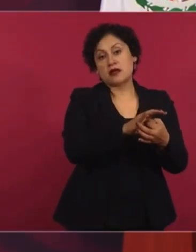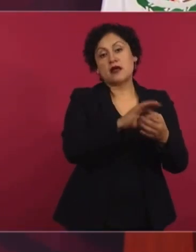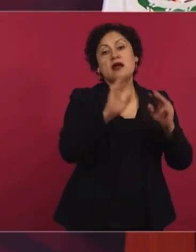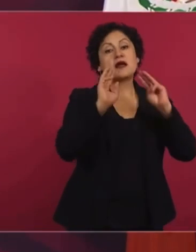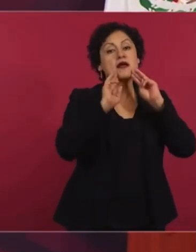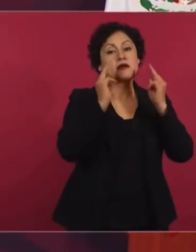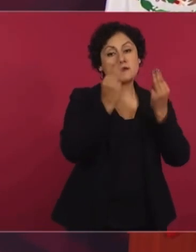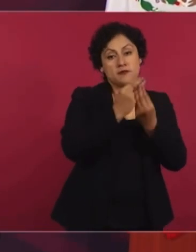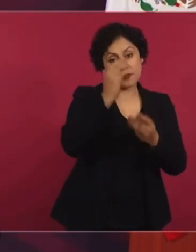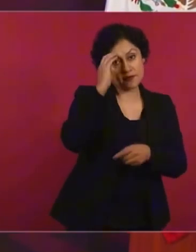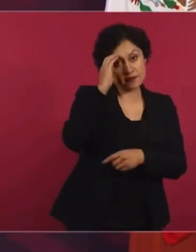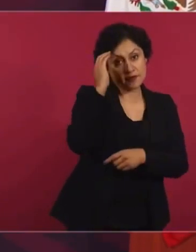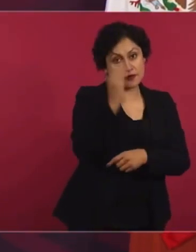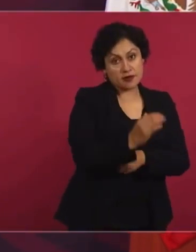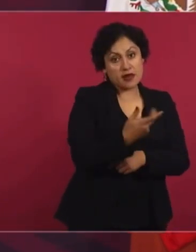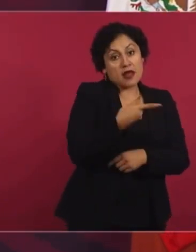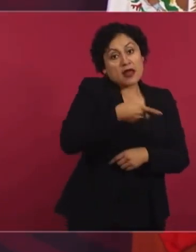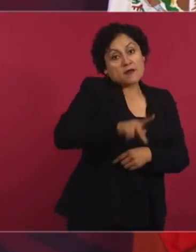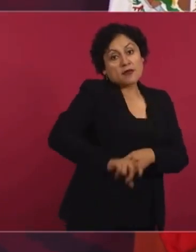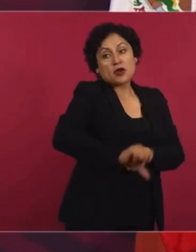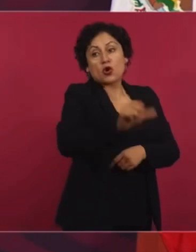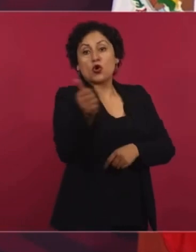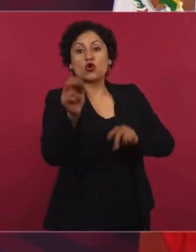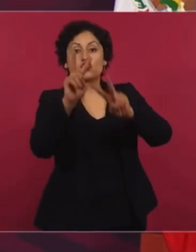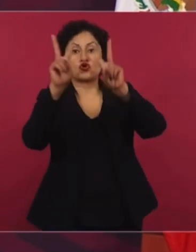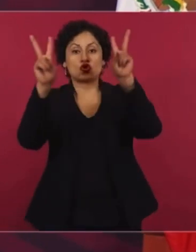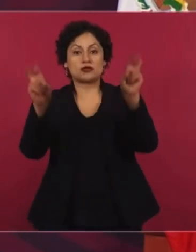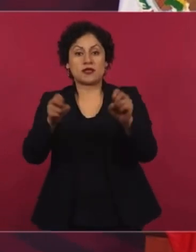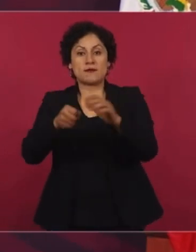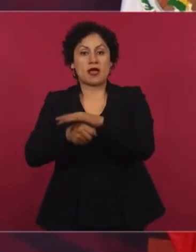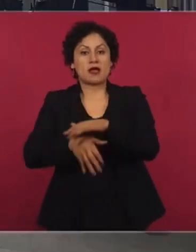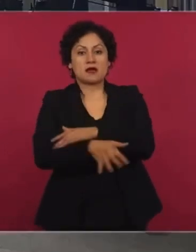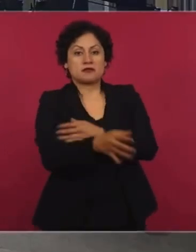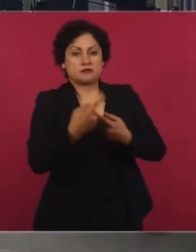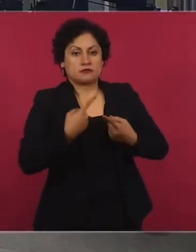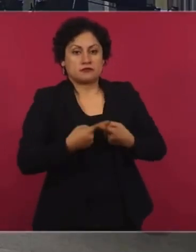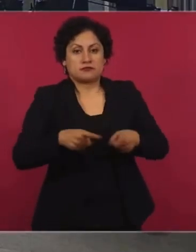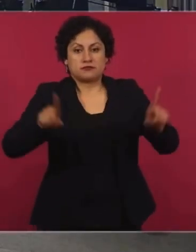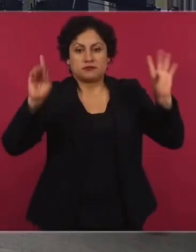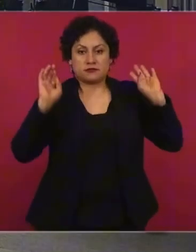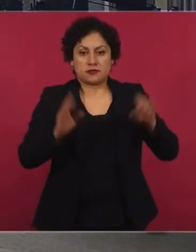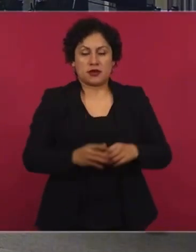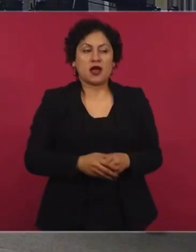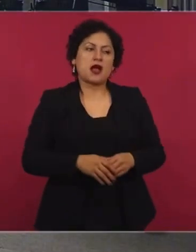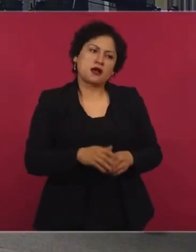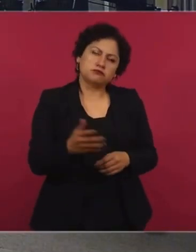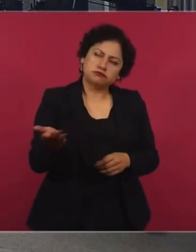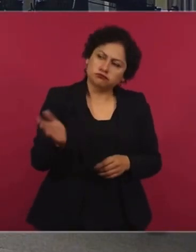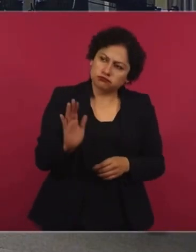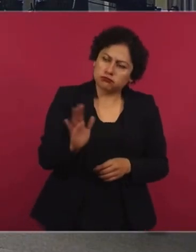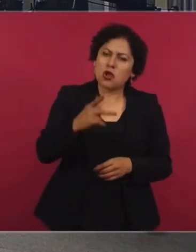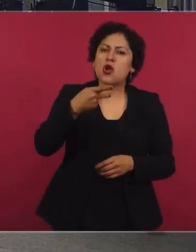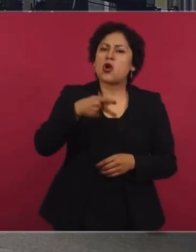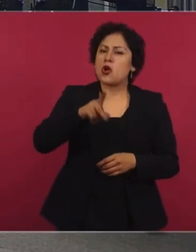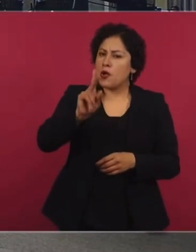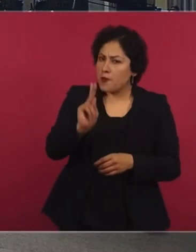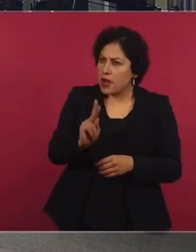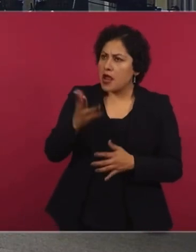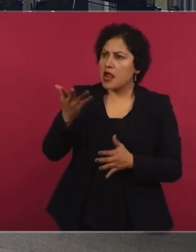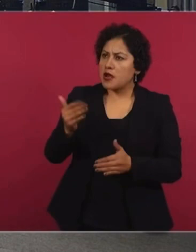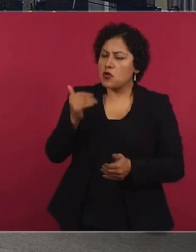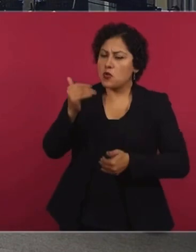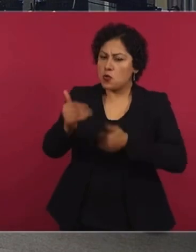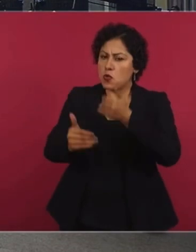los jóvenes de Ayotzinapa. No, pero pues fue generando todo el escenario de situaciones. Claro, pero la